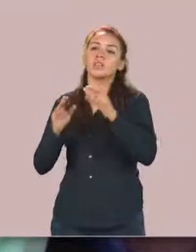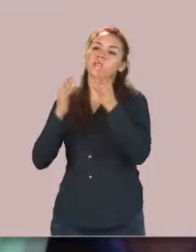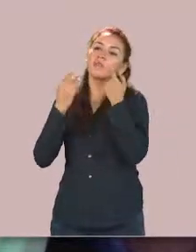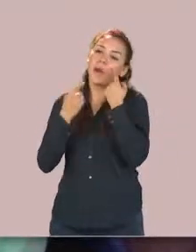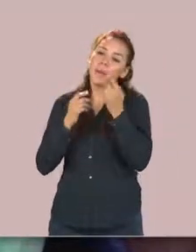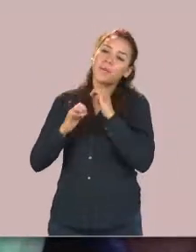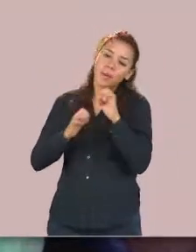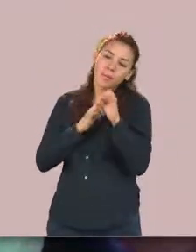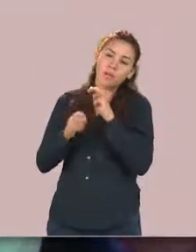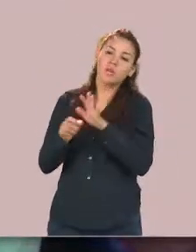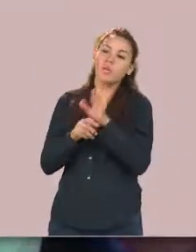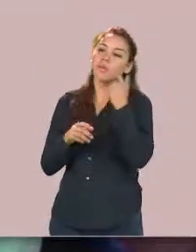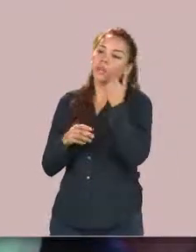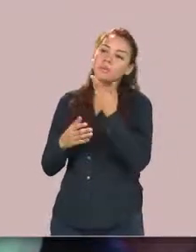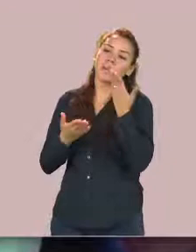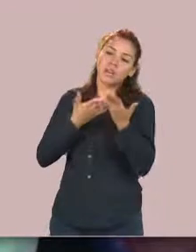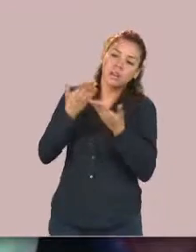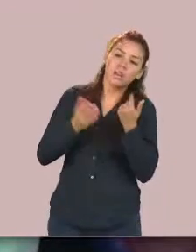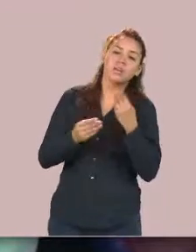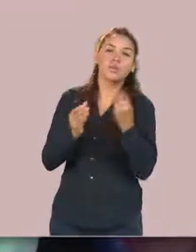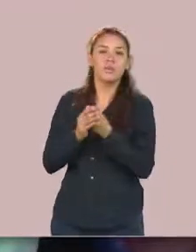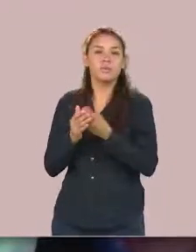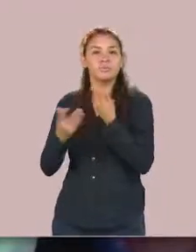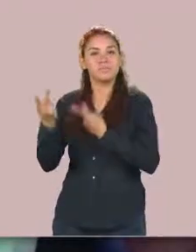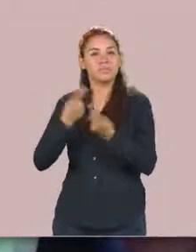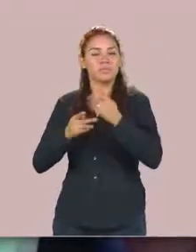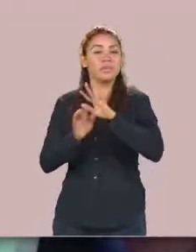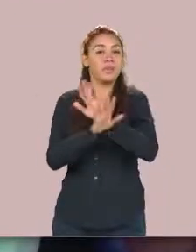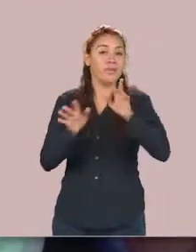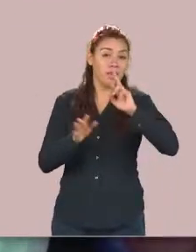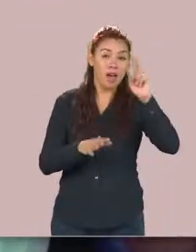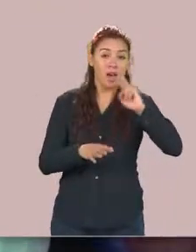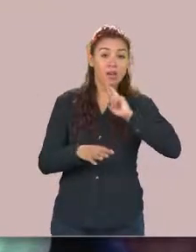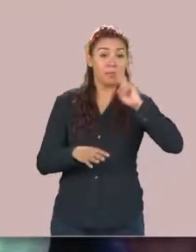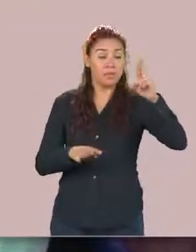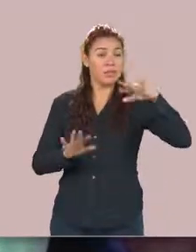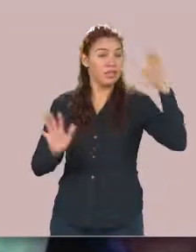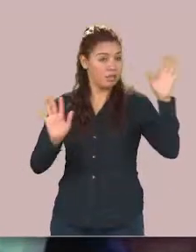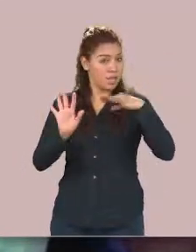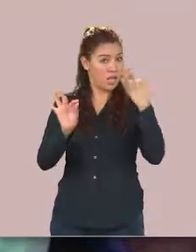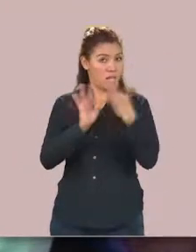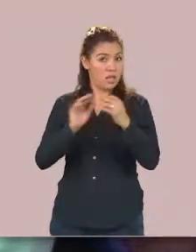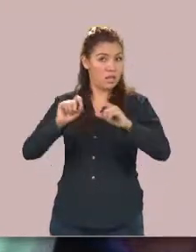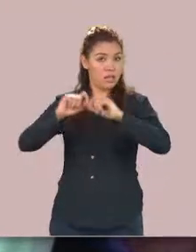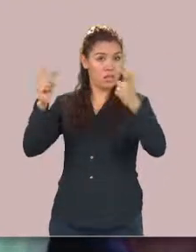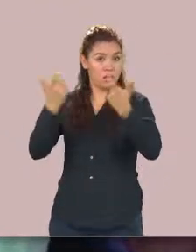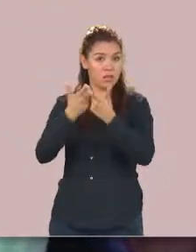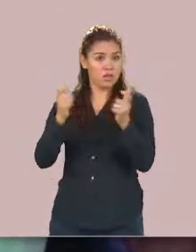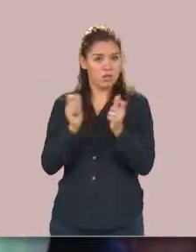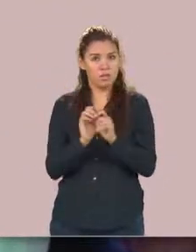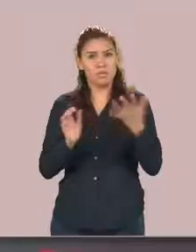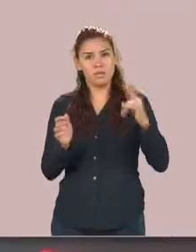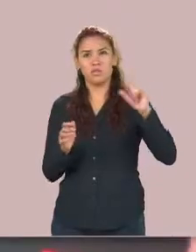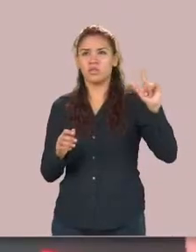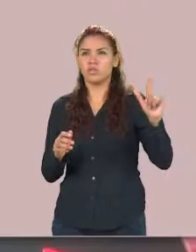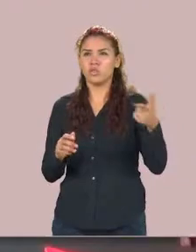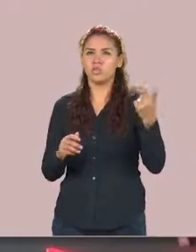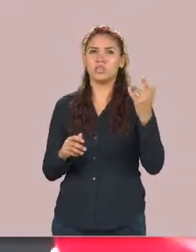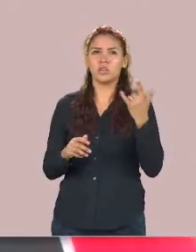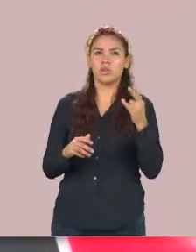al doctorado y para dar resultados de ingreso antes de irnos de vacaciones que es creo que el 12 de julio aproximadamente.